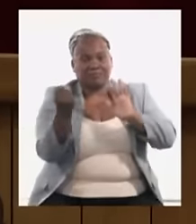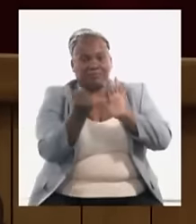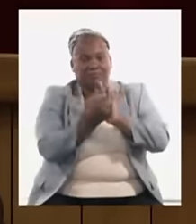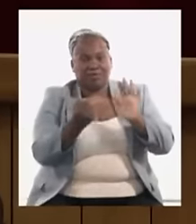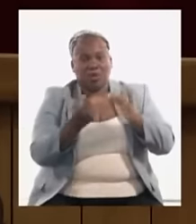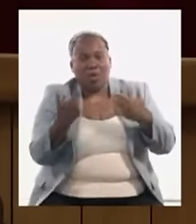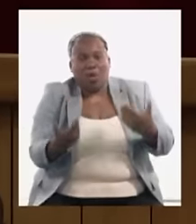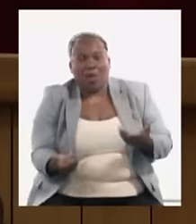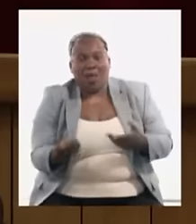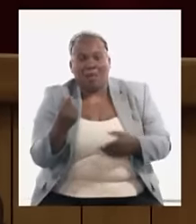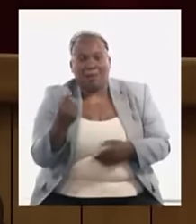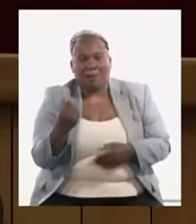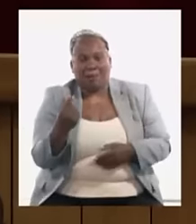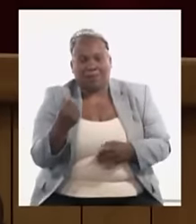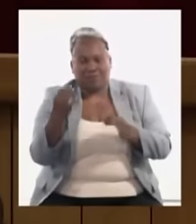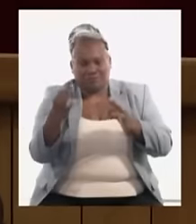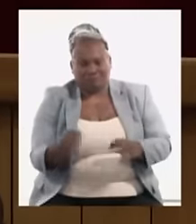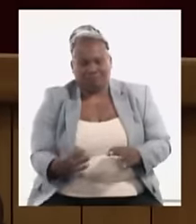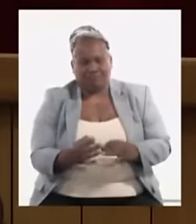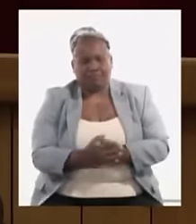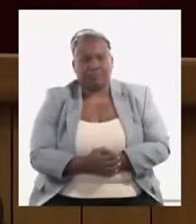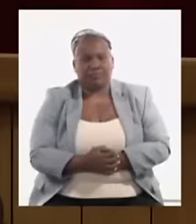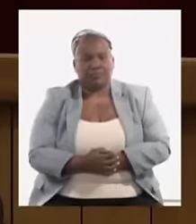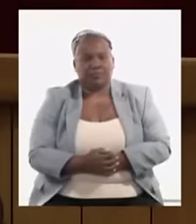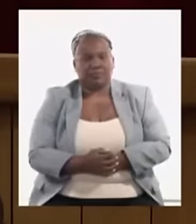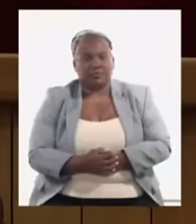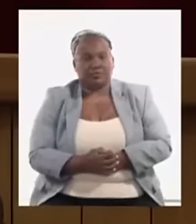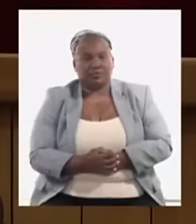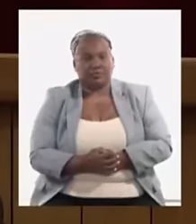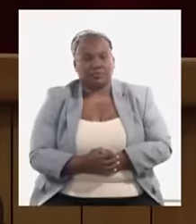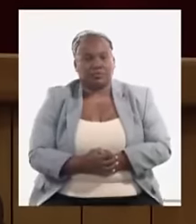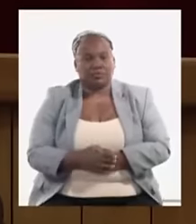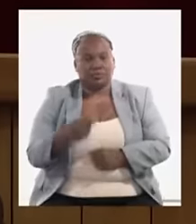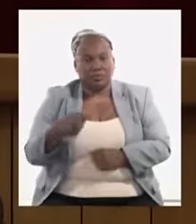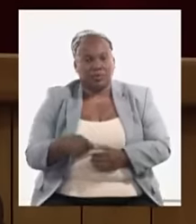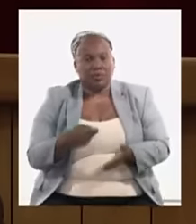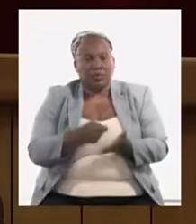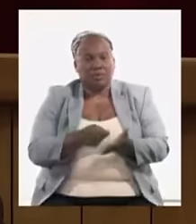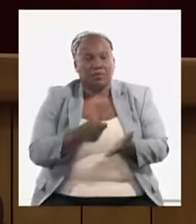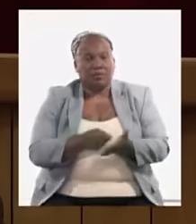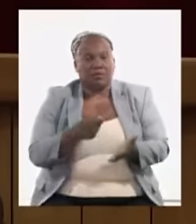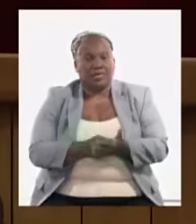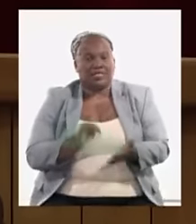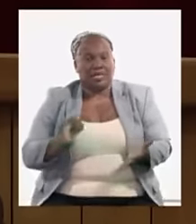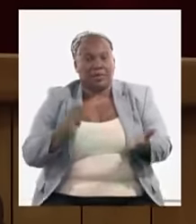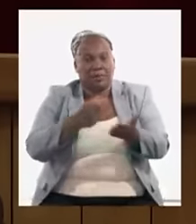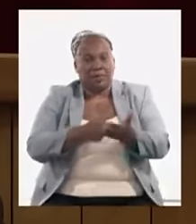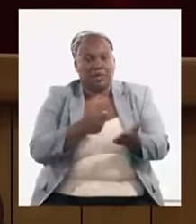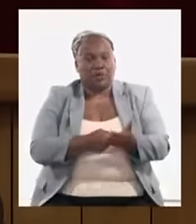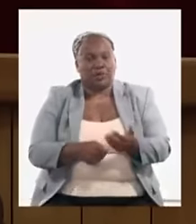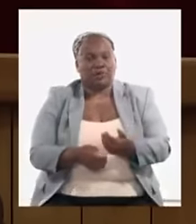debe ser el precio y por tanto debe pagarse como tal los impuestos correspondientes